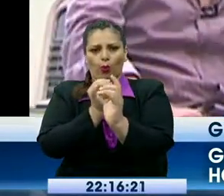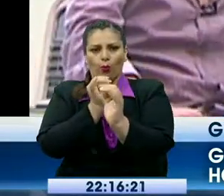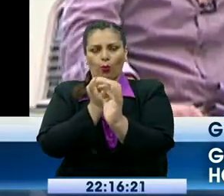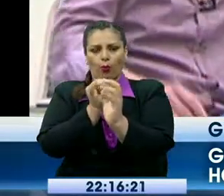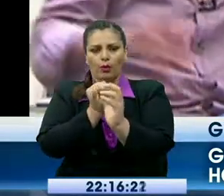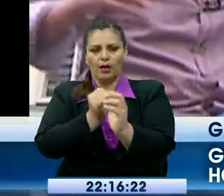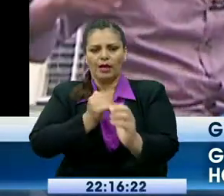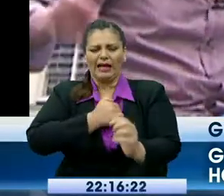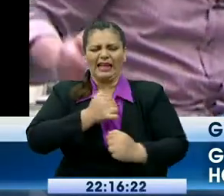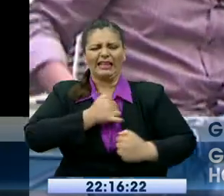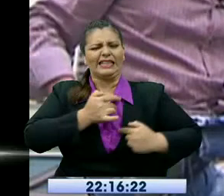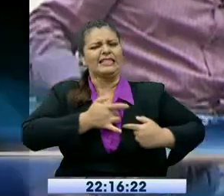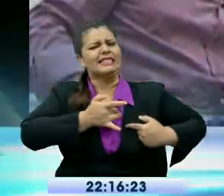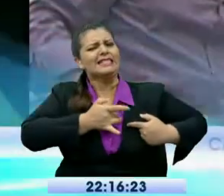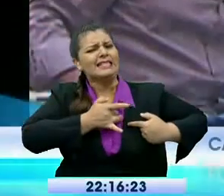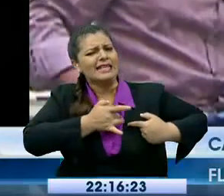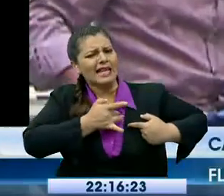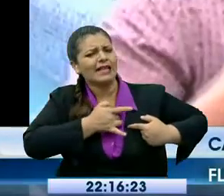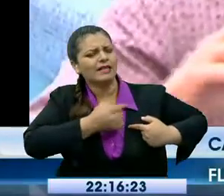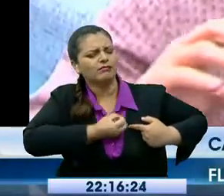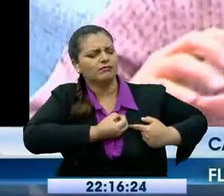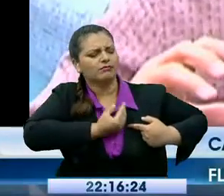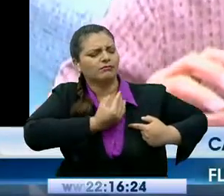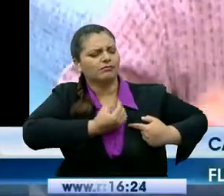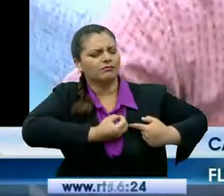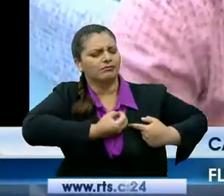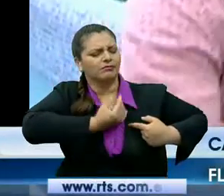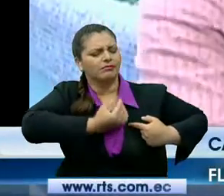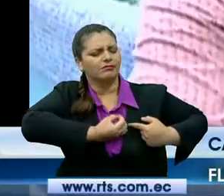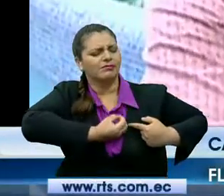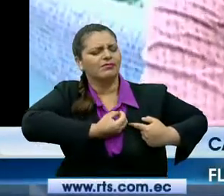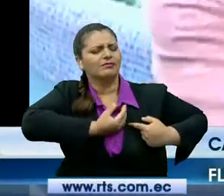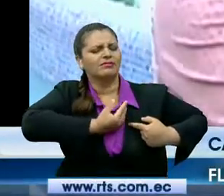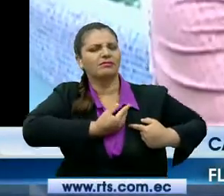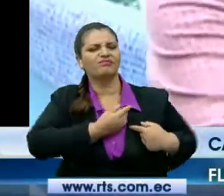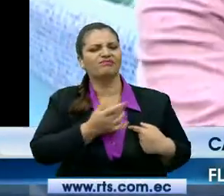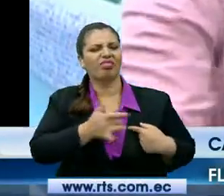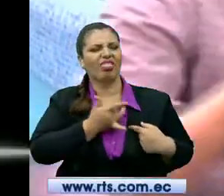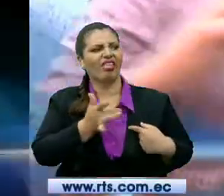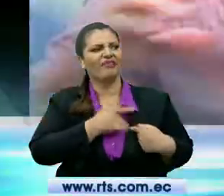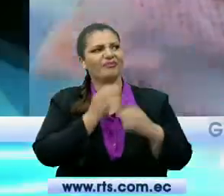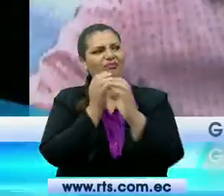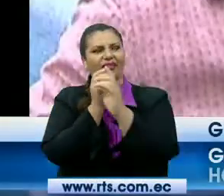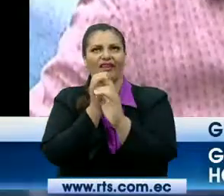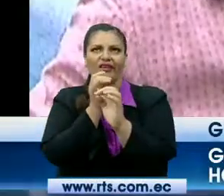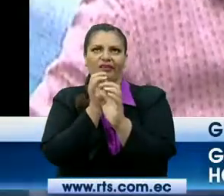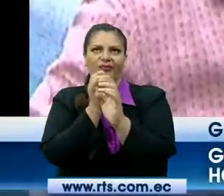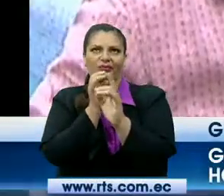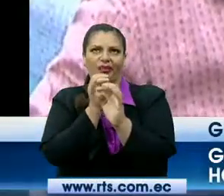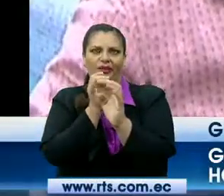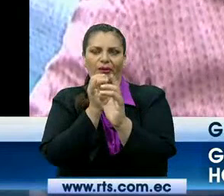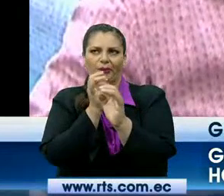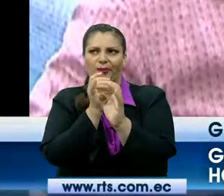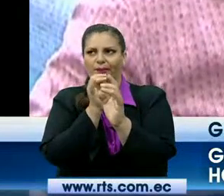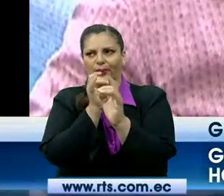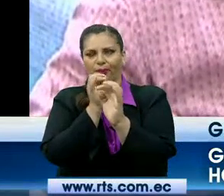es del alma. Yo creo que si no sientes nada, tú, que me estás escuchando,